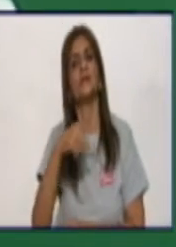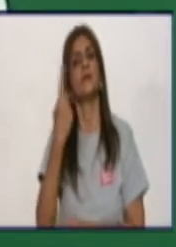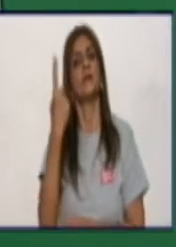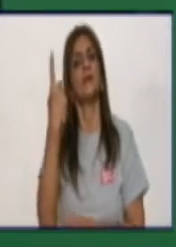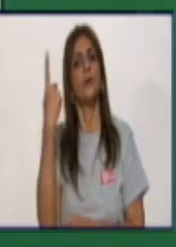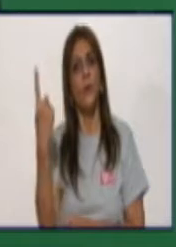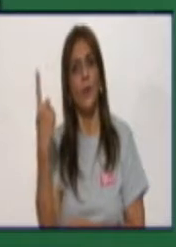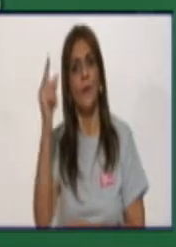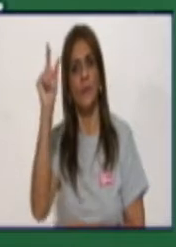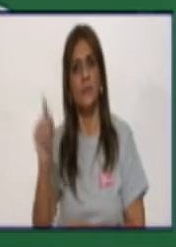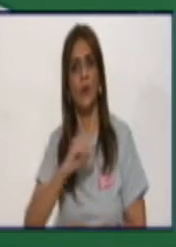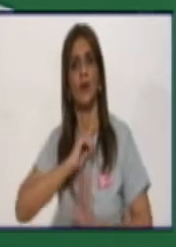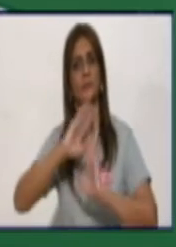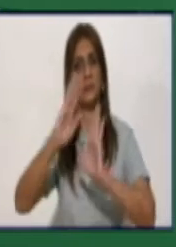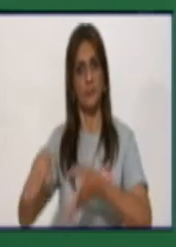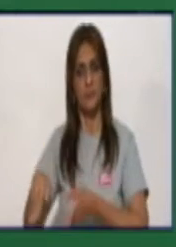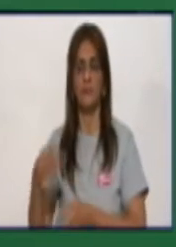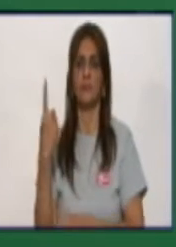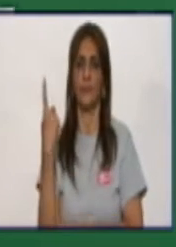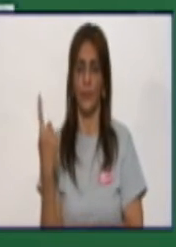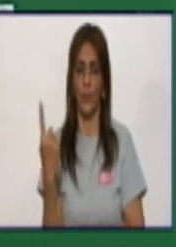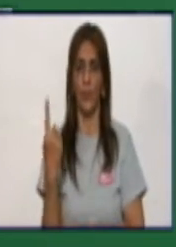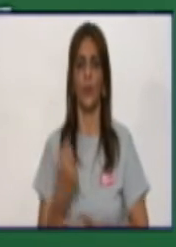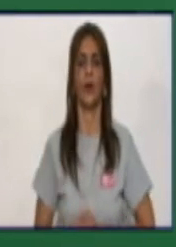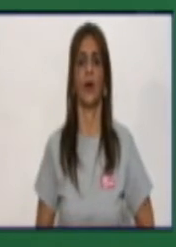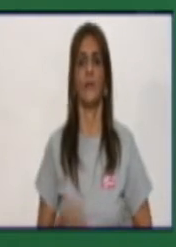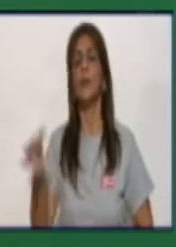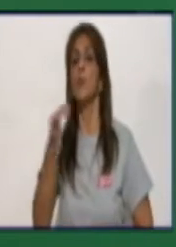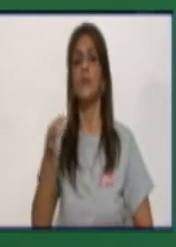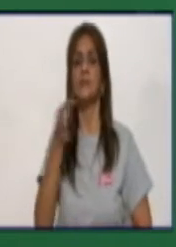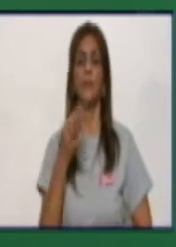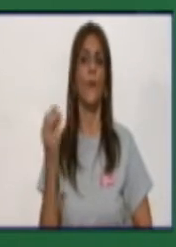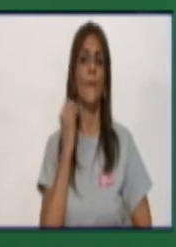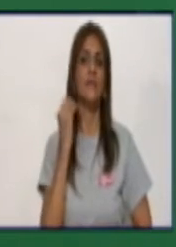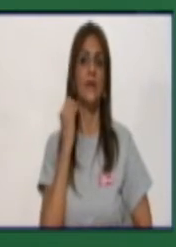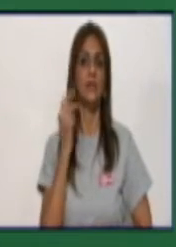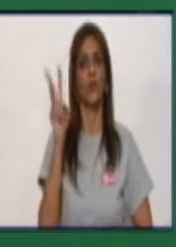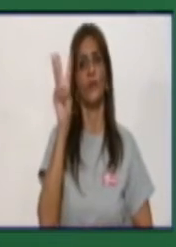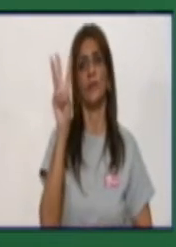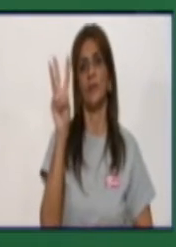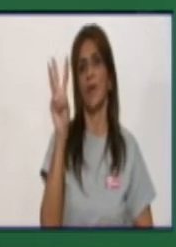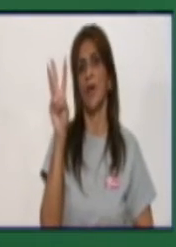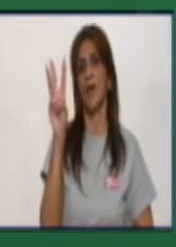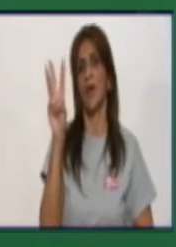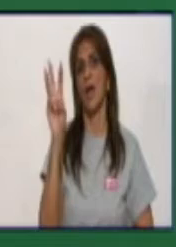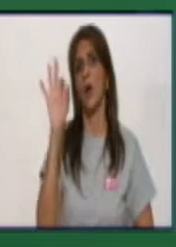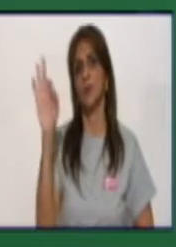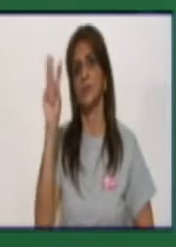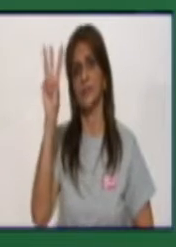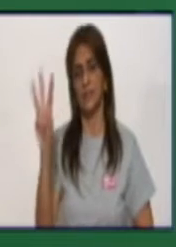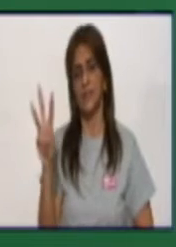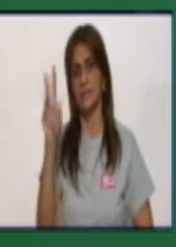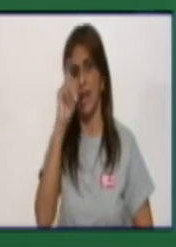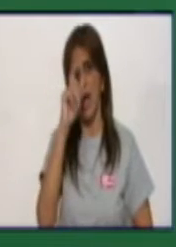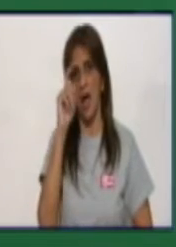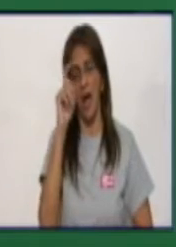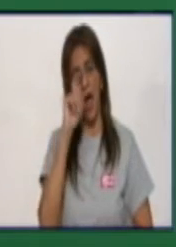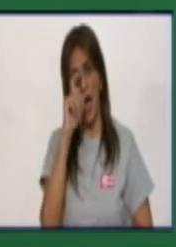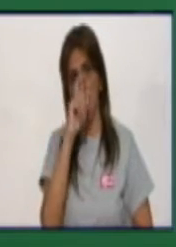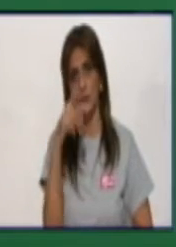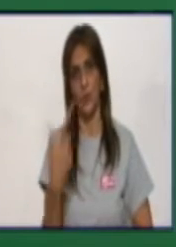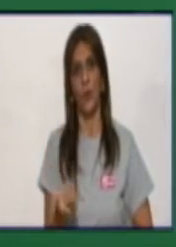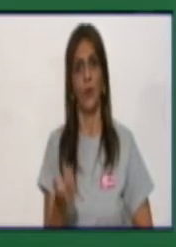24 horas el fallecimiento de una persona de Manzanillo, de 83 años, del sexo masculino, para lo cual, bueno,